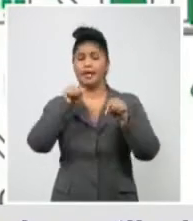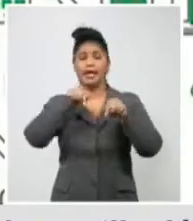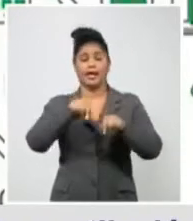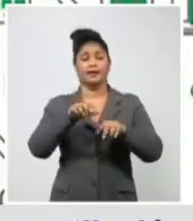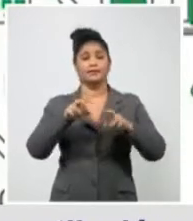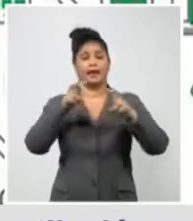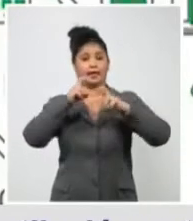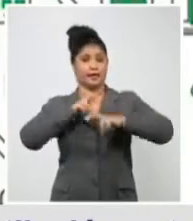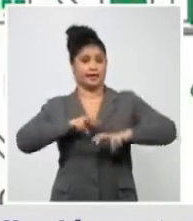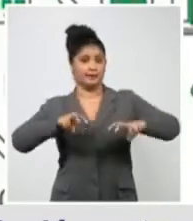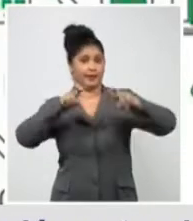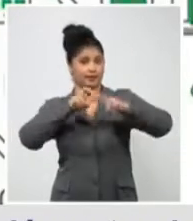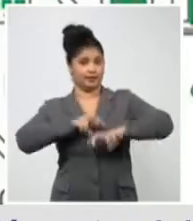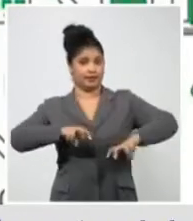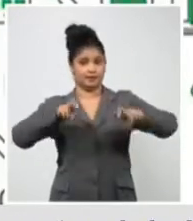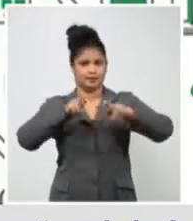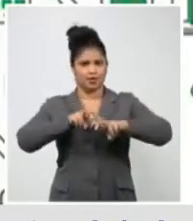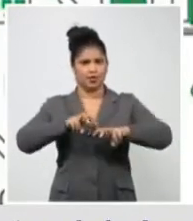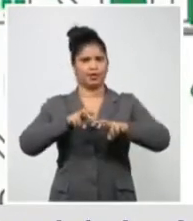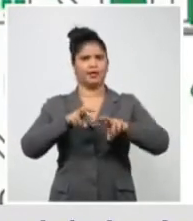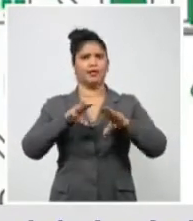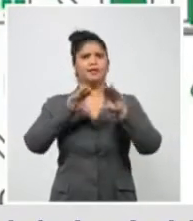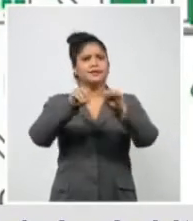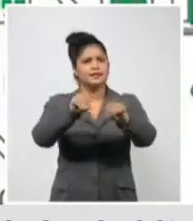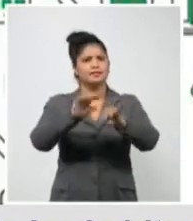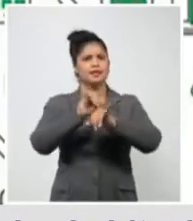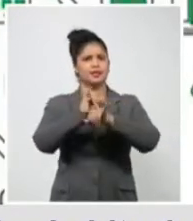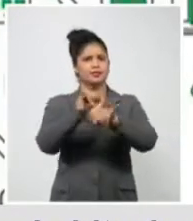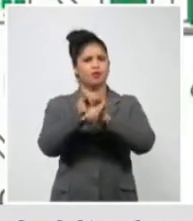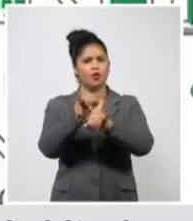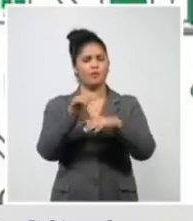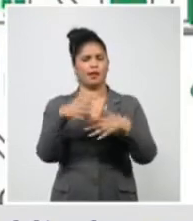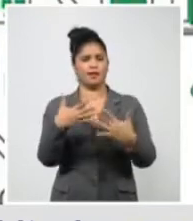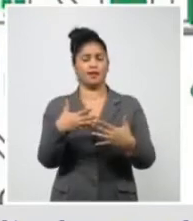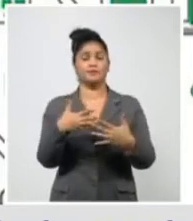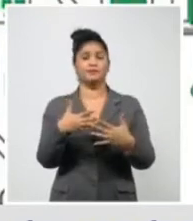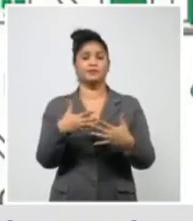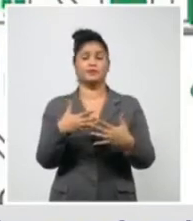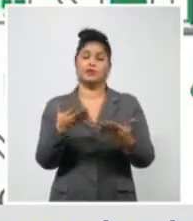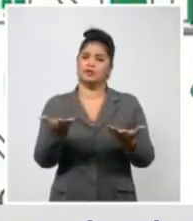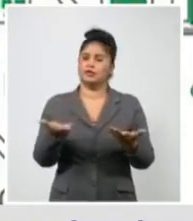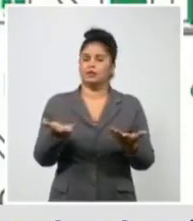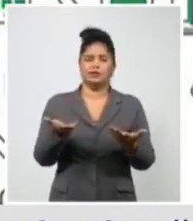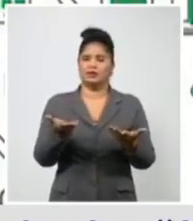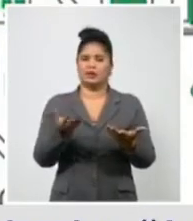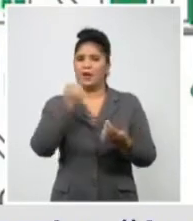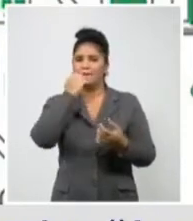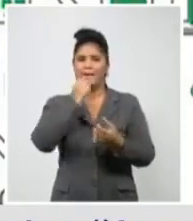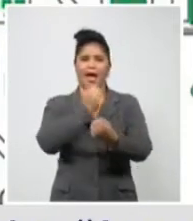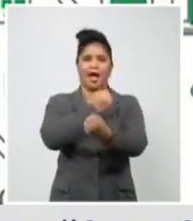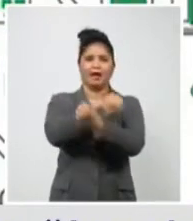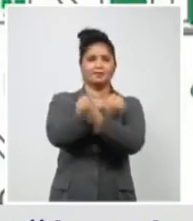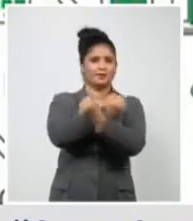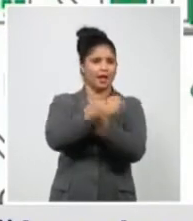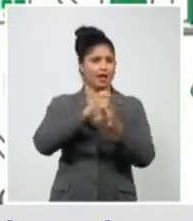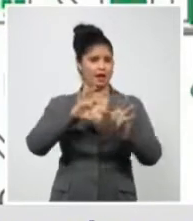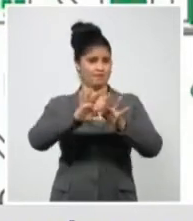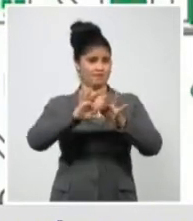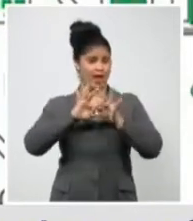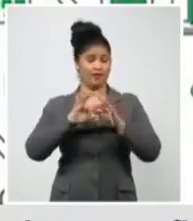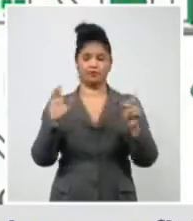asociación, no hay elementos para decir que hay una mayor severidad, como cepa, como una mayor